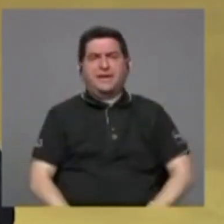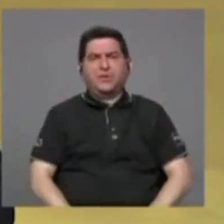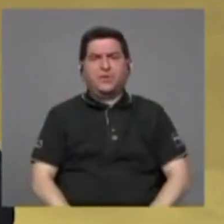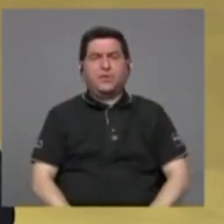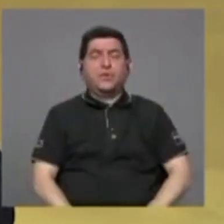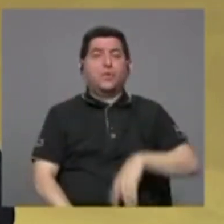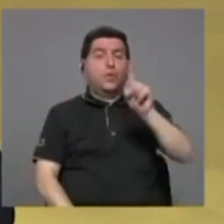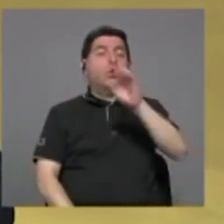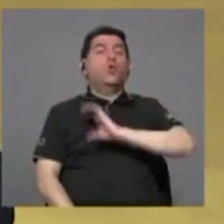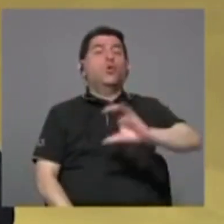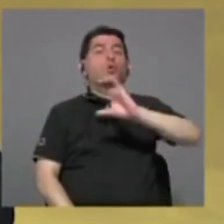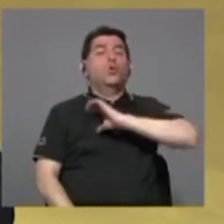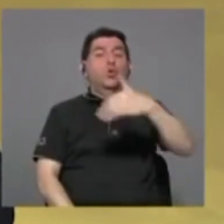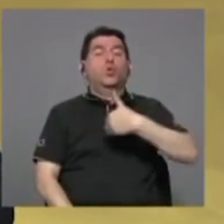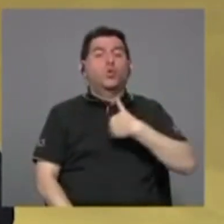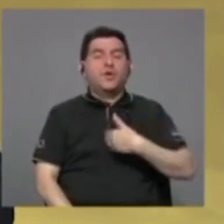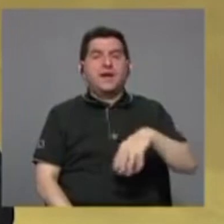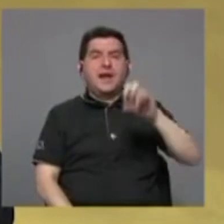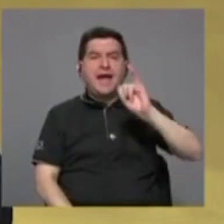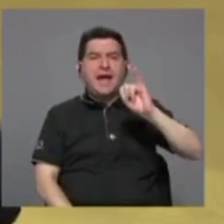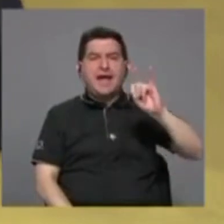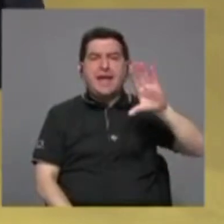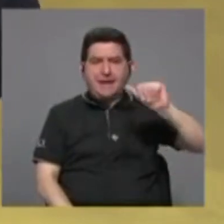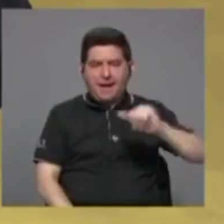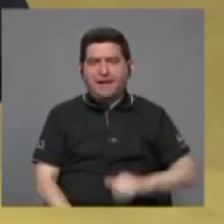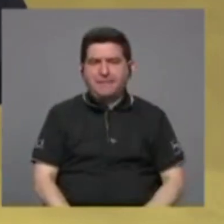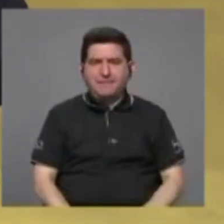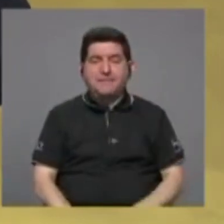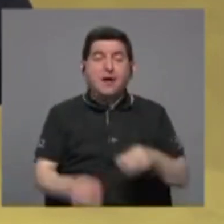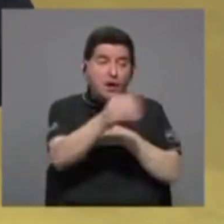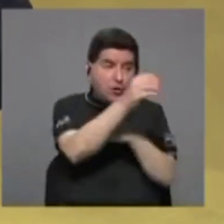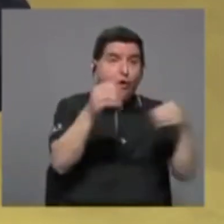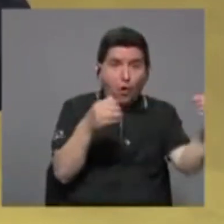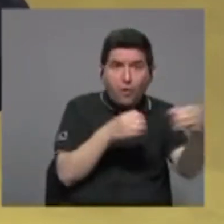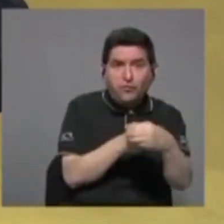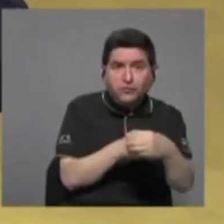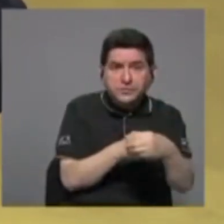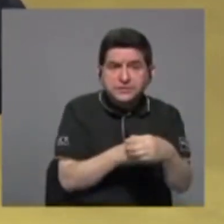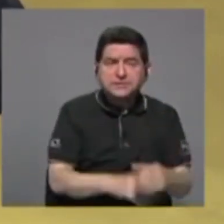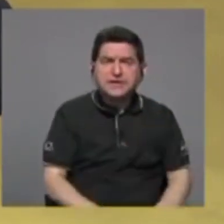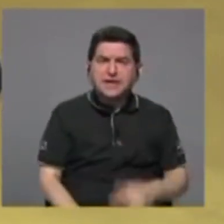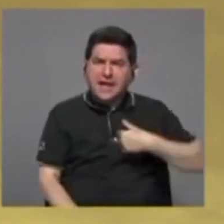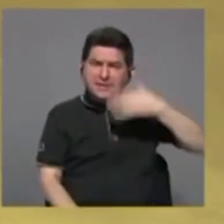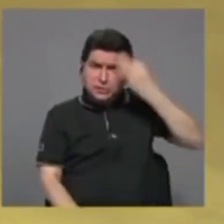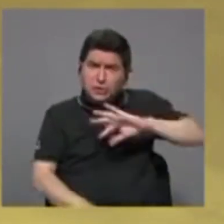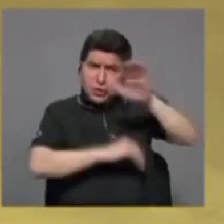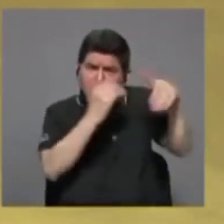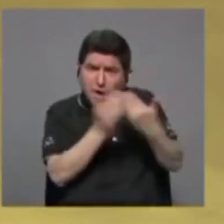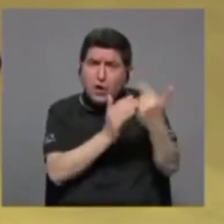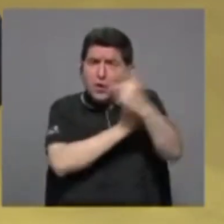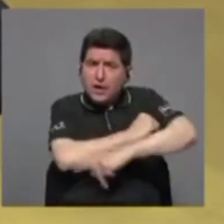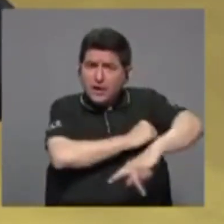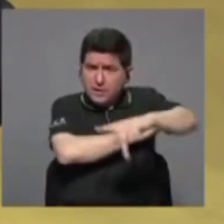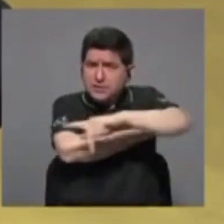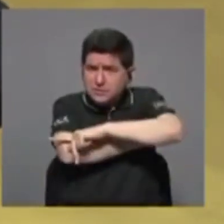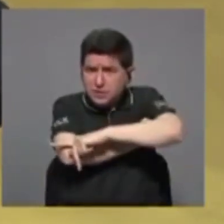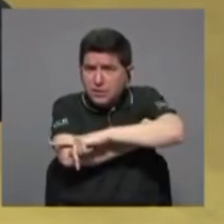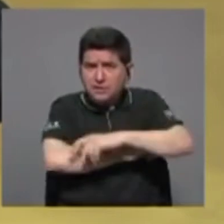una de las características del IICA es que tiene oficinas, yo me imagino que en todos los países,